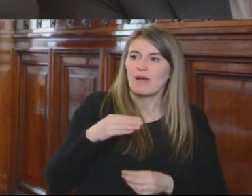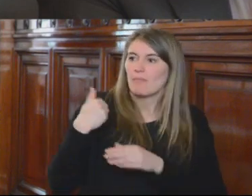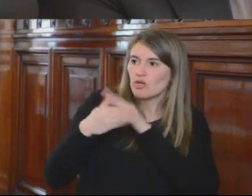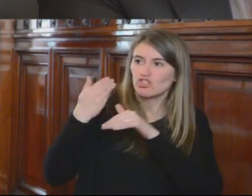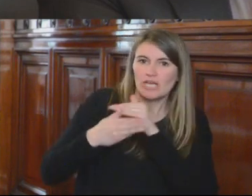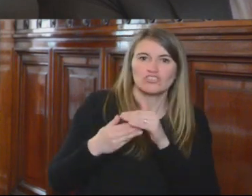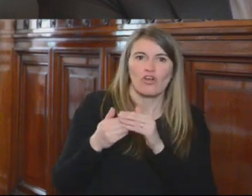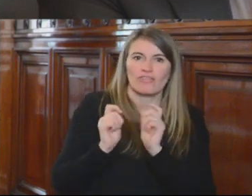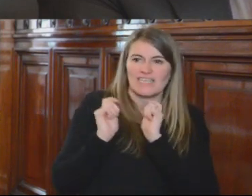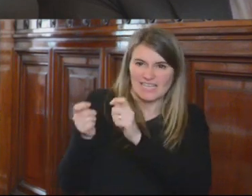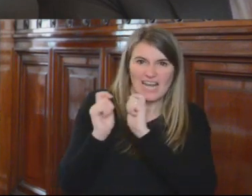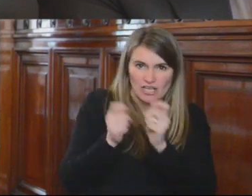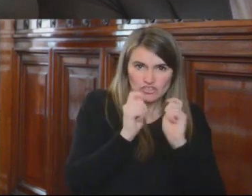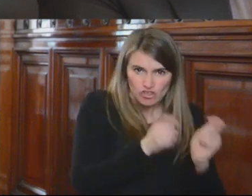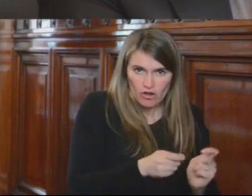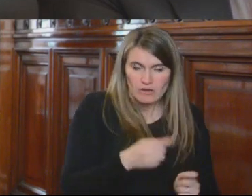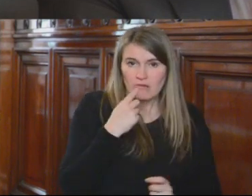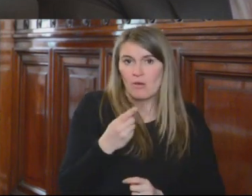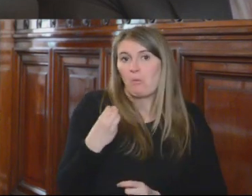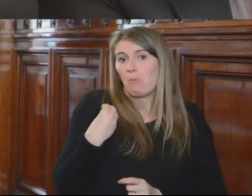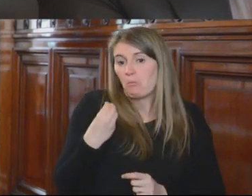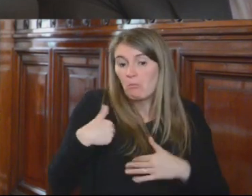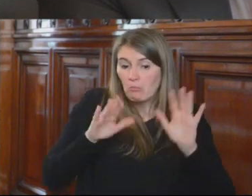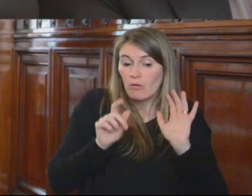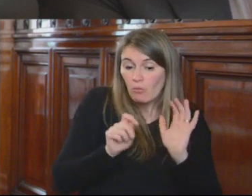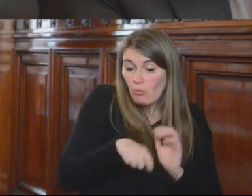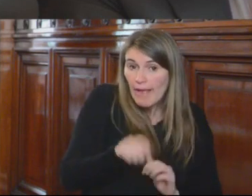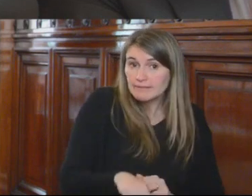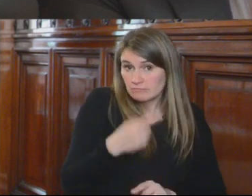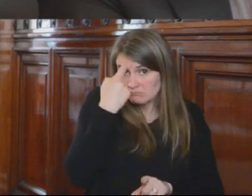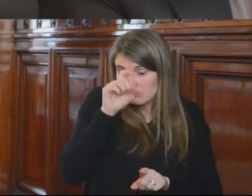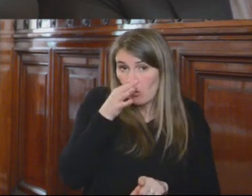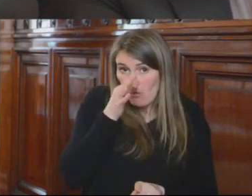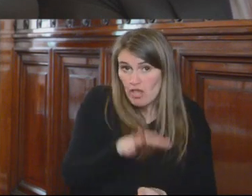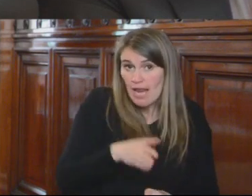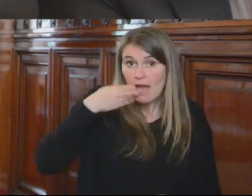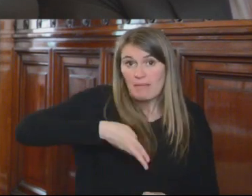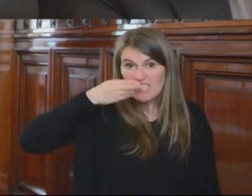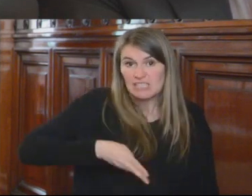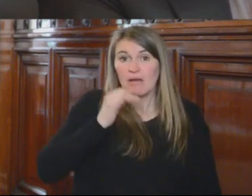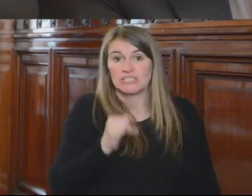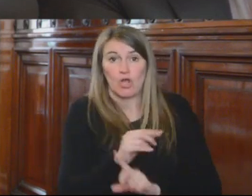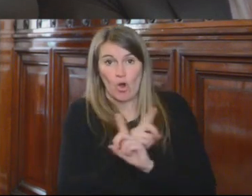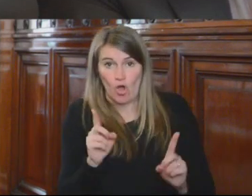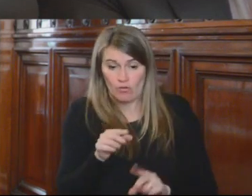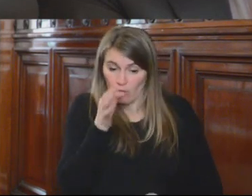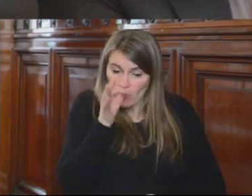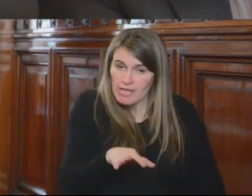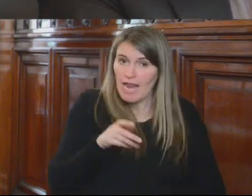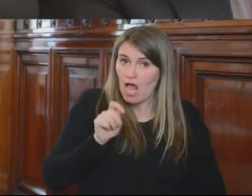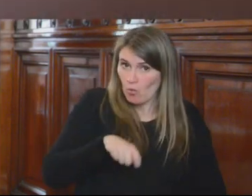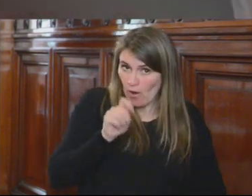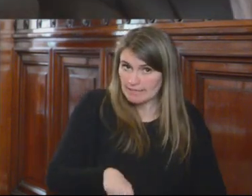designación, quedando librado a la voluntad del citado juez su participación o no en dicho evento. Sin embargo, del